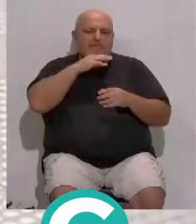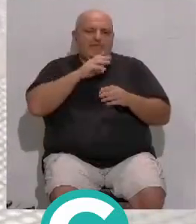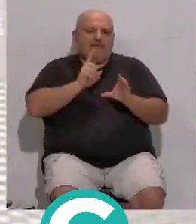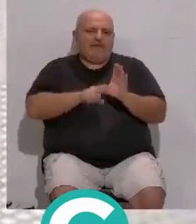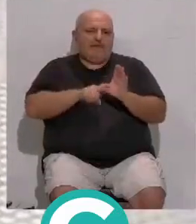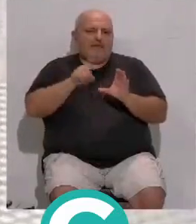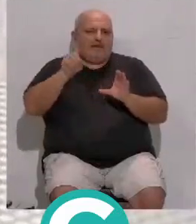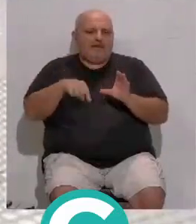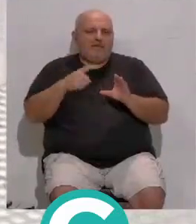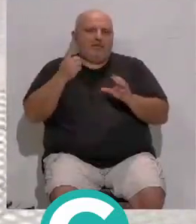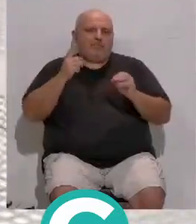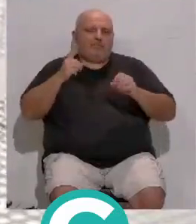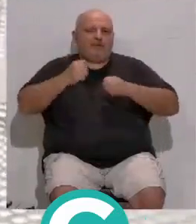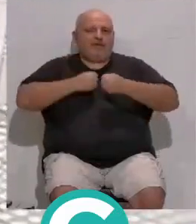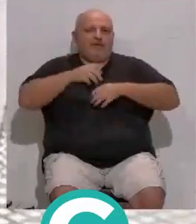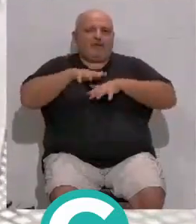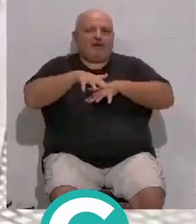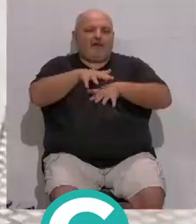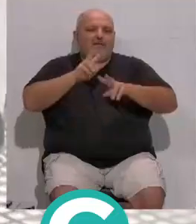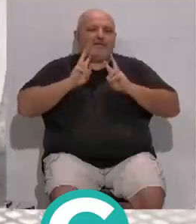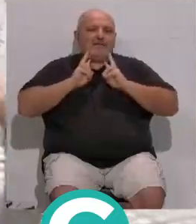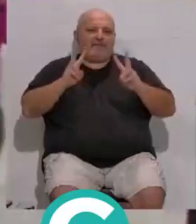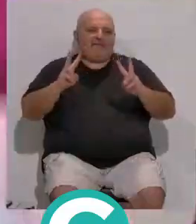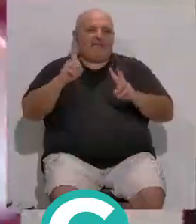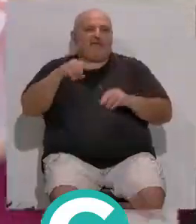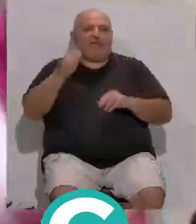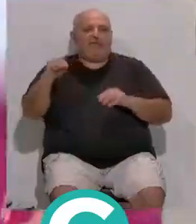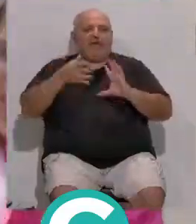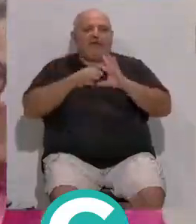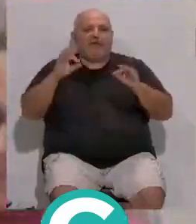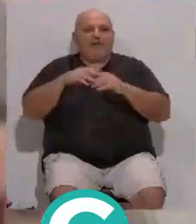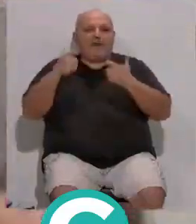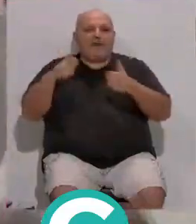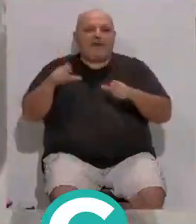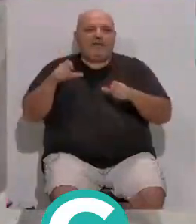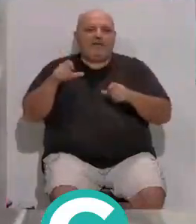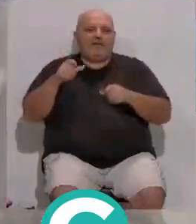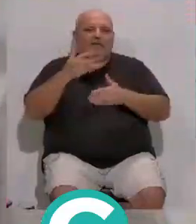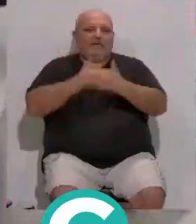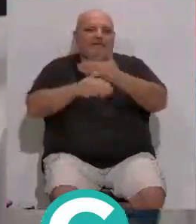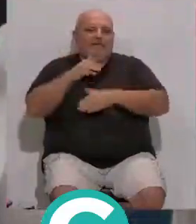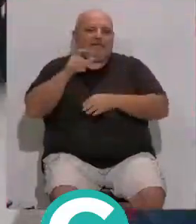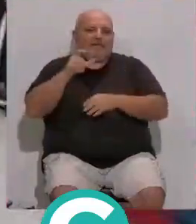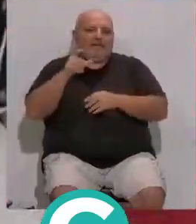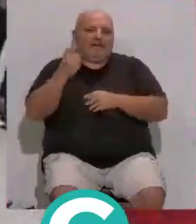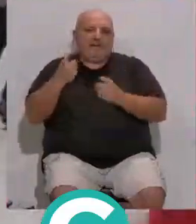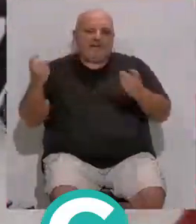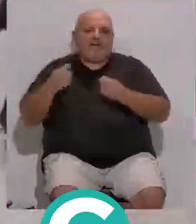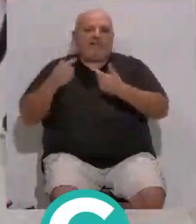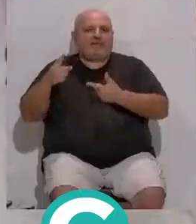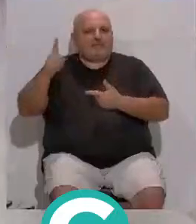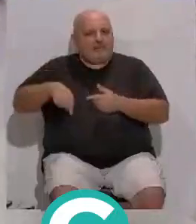evento... ...mediante una carrera benéfica... ...y la incorporación de una Olimpiada Paraolímpica... ...para el alumnado de necesidades